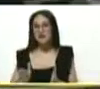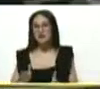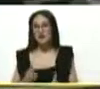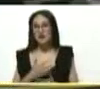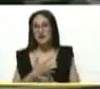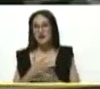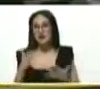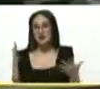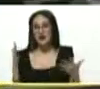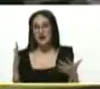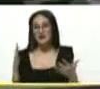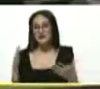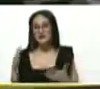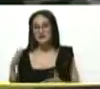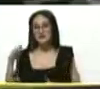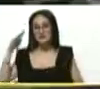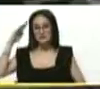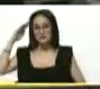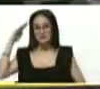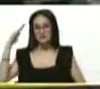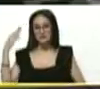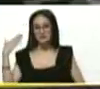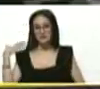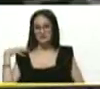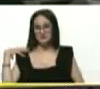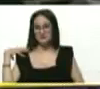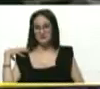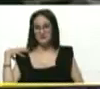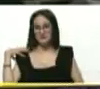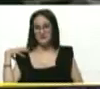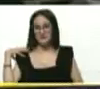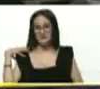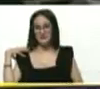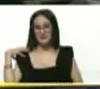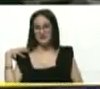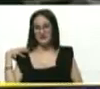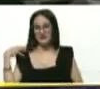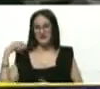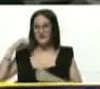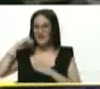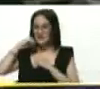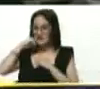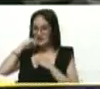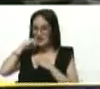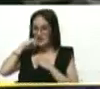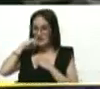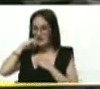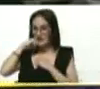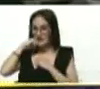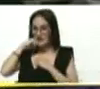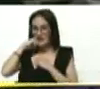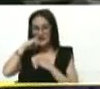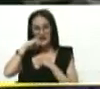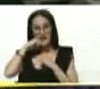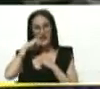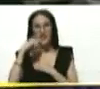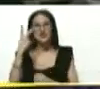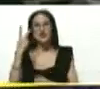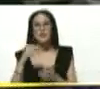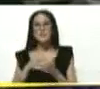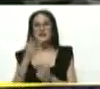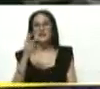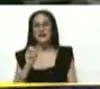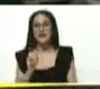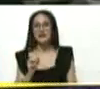gran general, generalísimo Francisco de Miranda. 2030. Hay que pensar